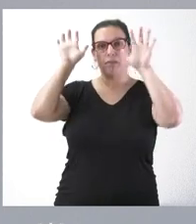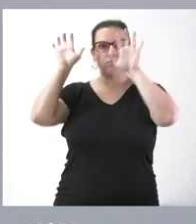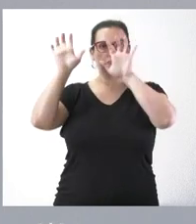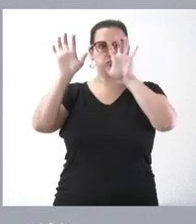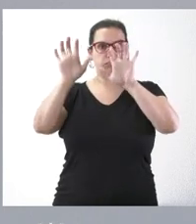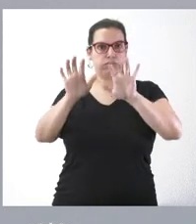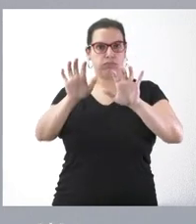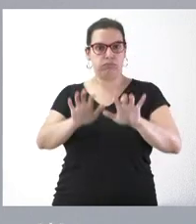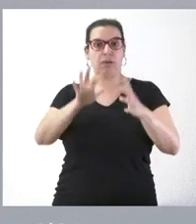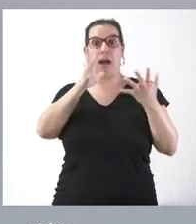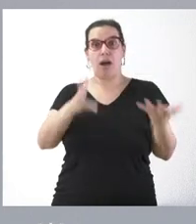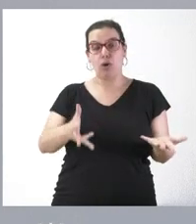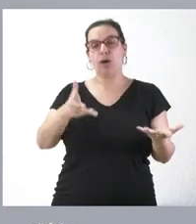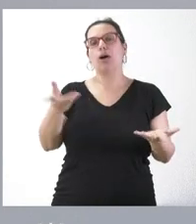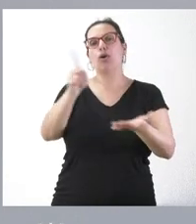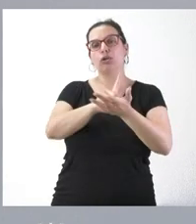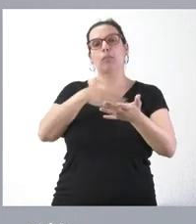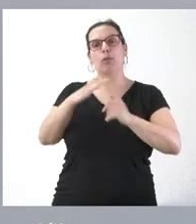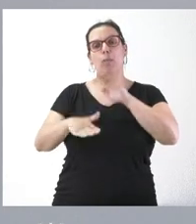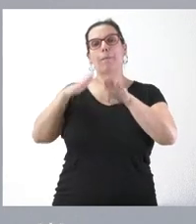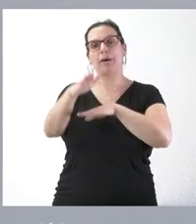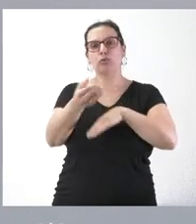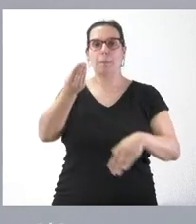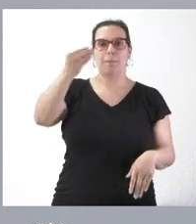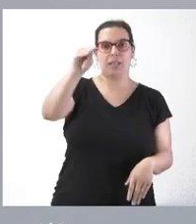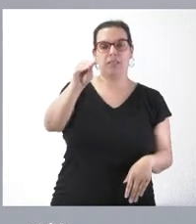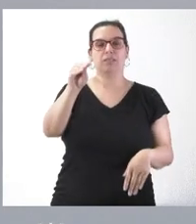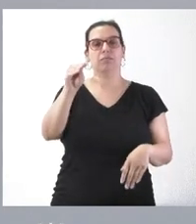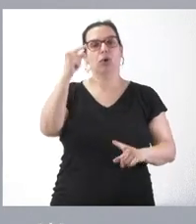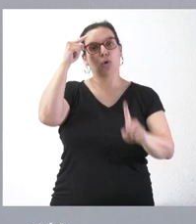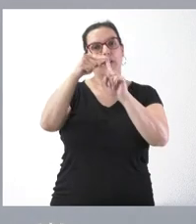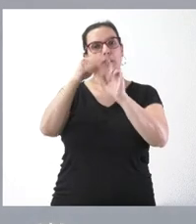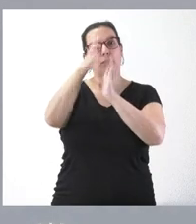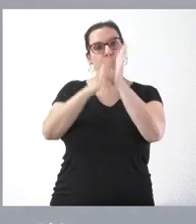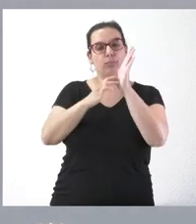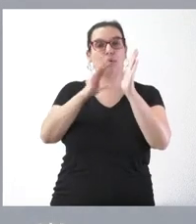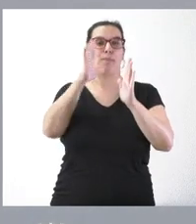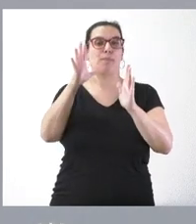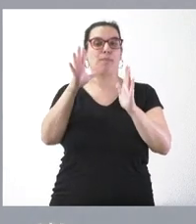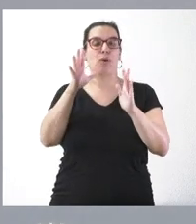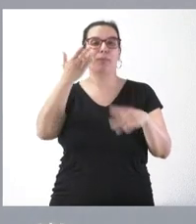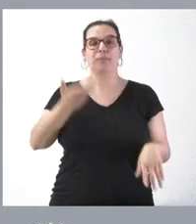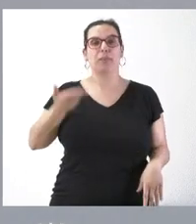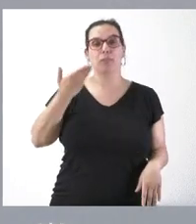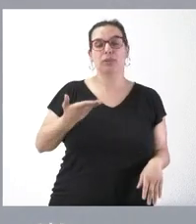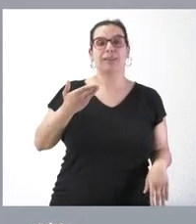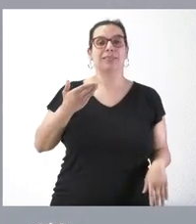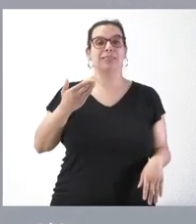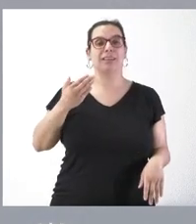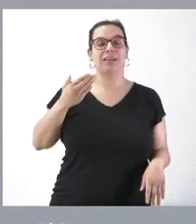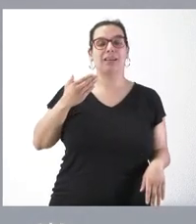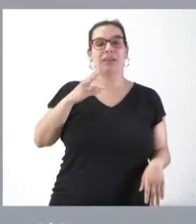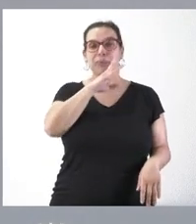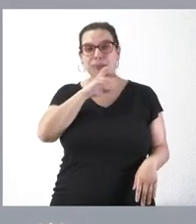nos permite, en esta ocasión, nuevo paso en esta dirección, en un contexto donde todavía tiene más valor si tenemos en cuenta